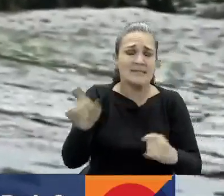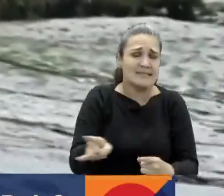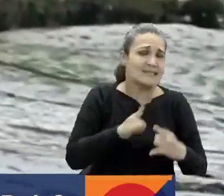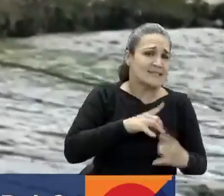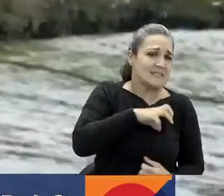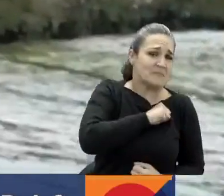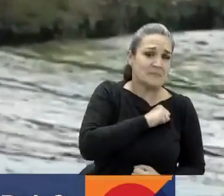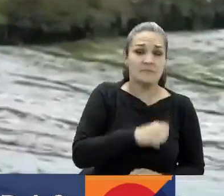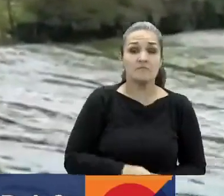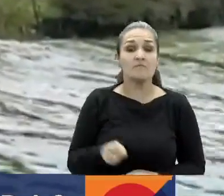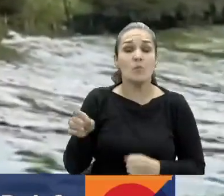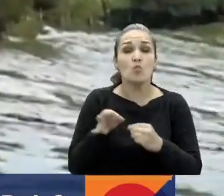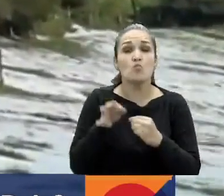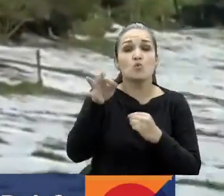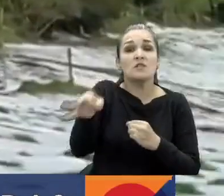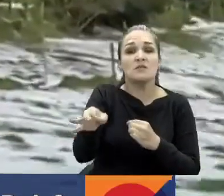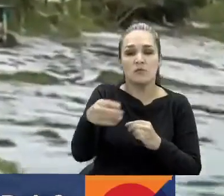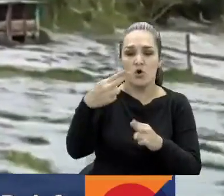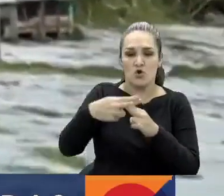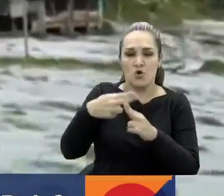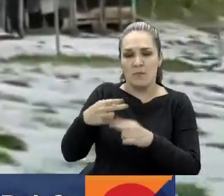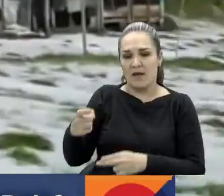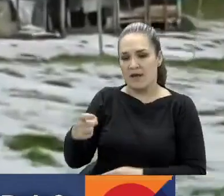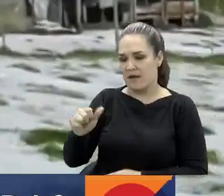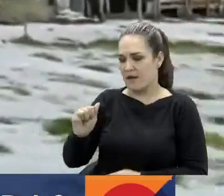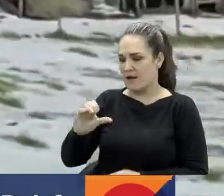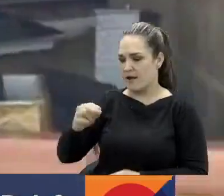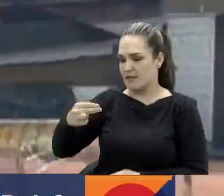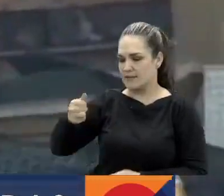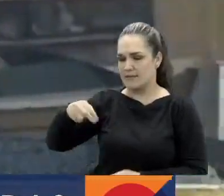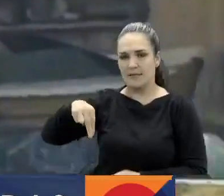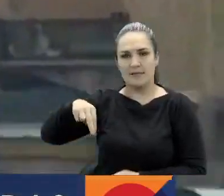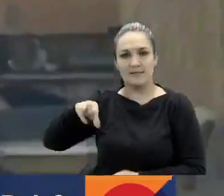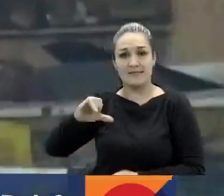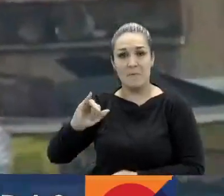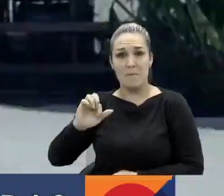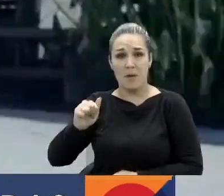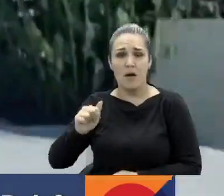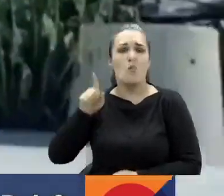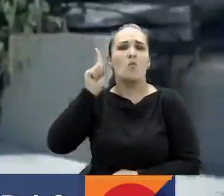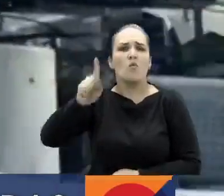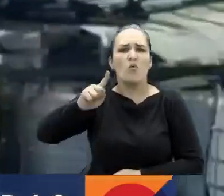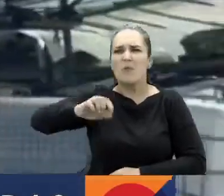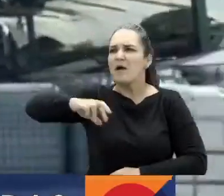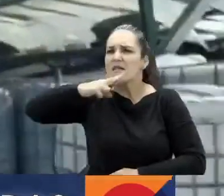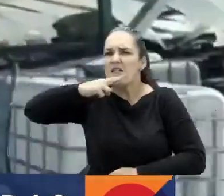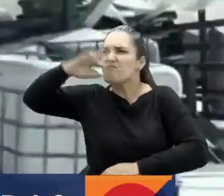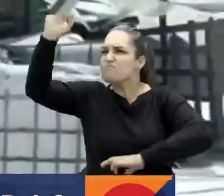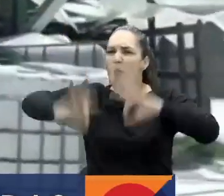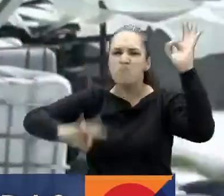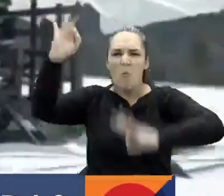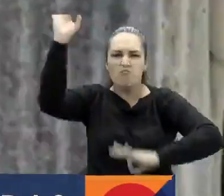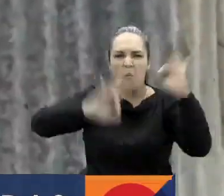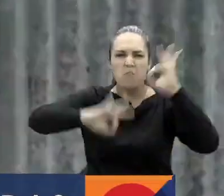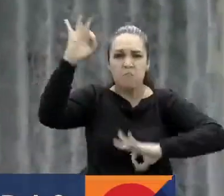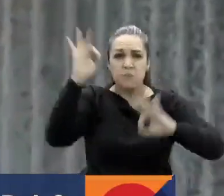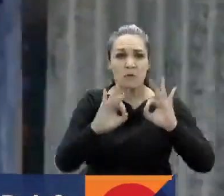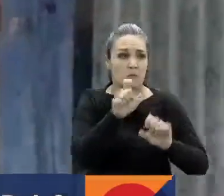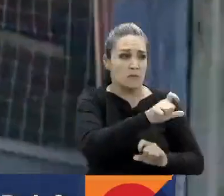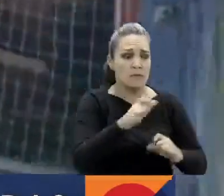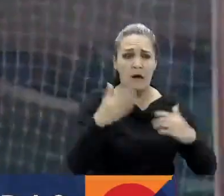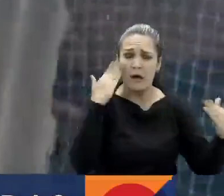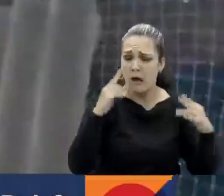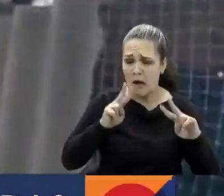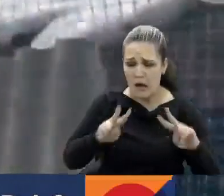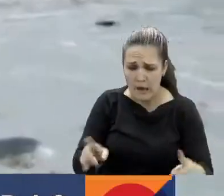Así quedó el municipio de Gachancipá luego de la fuerte granizada. Campesinos de la región están preocupados por las